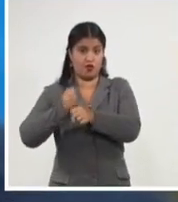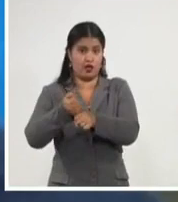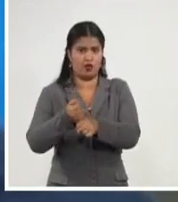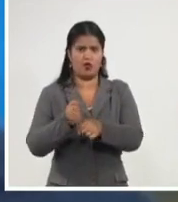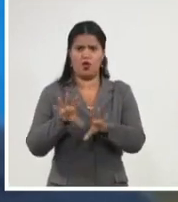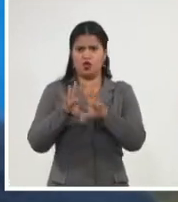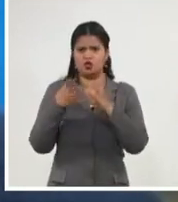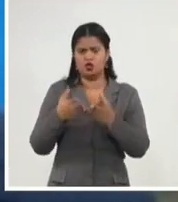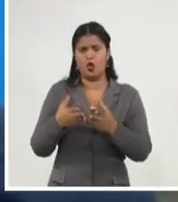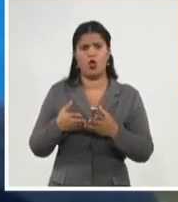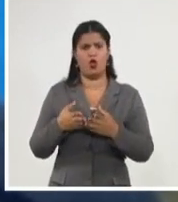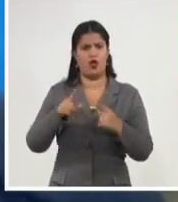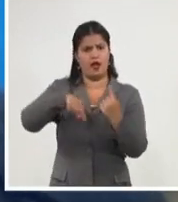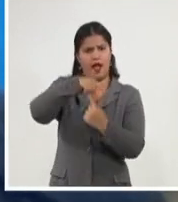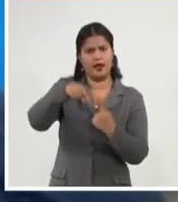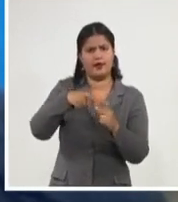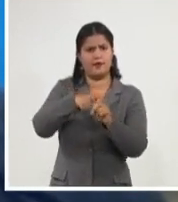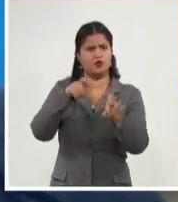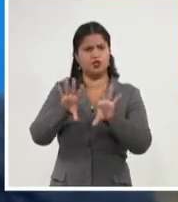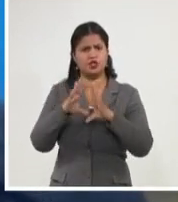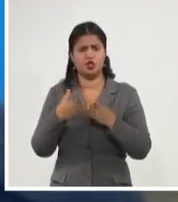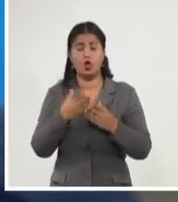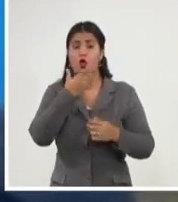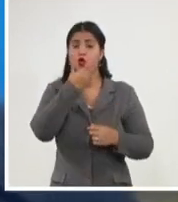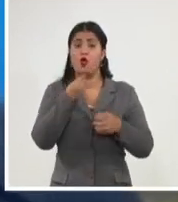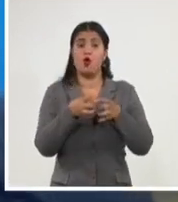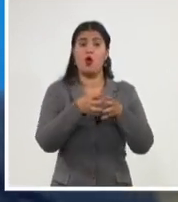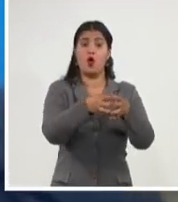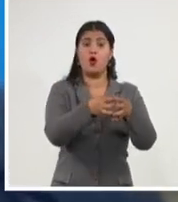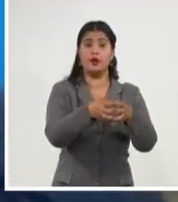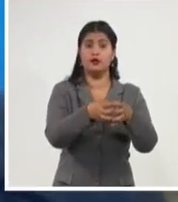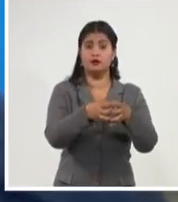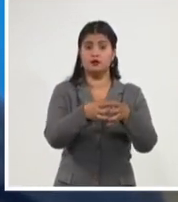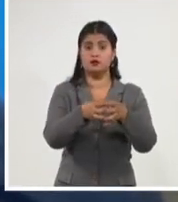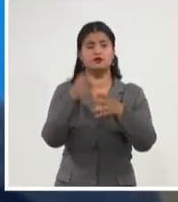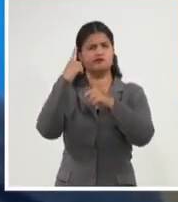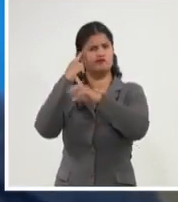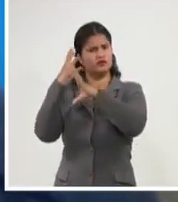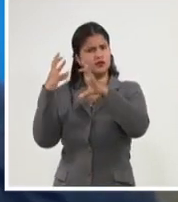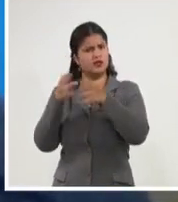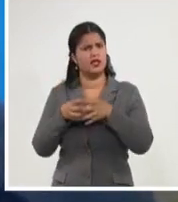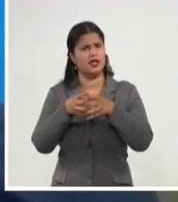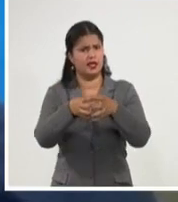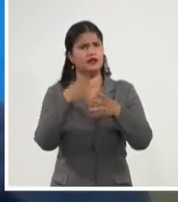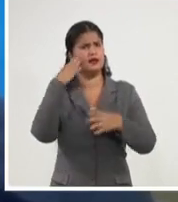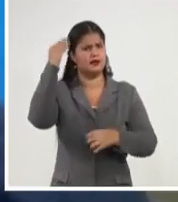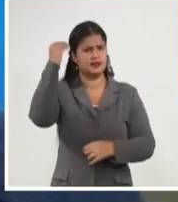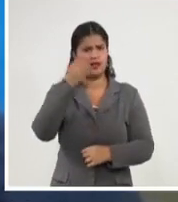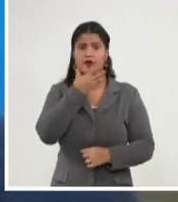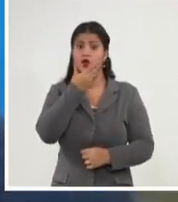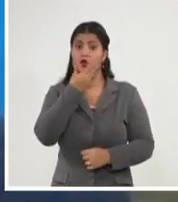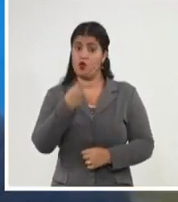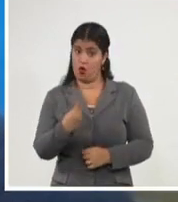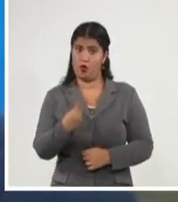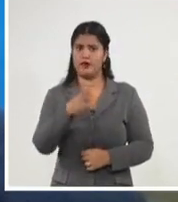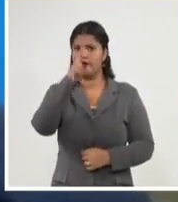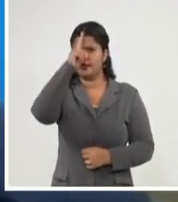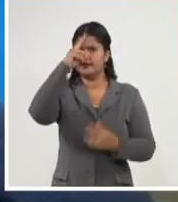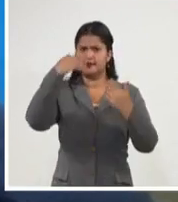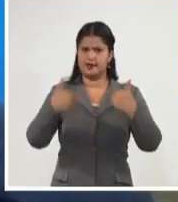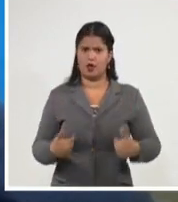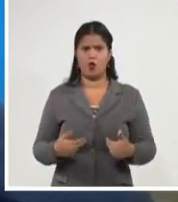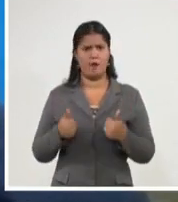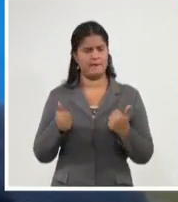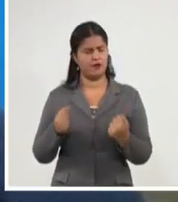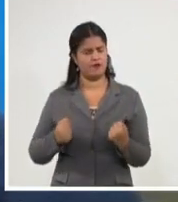buenas condiciones, muy buena juventud y buen talento en el área de los receptores, muchachos jóvenes, con buena salud y tremendas